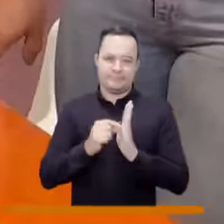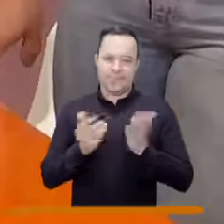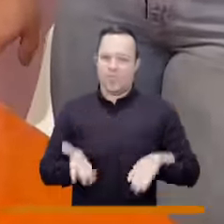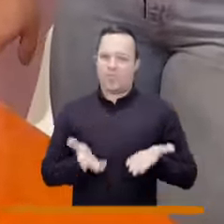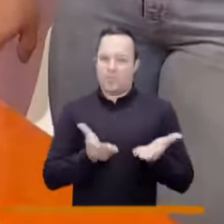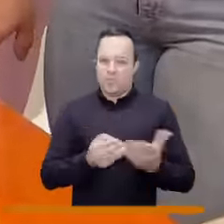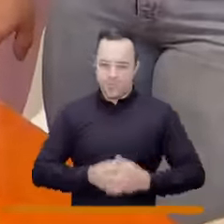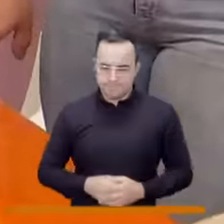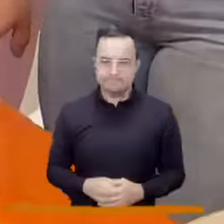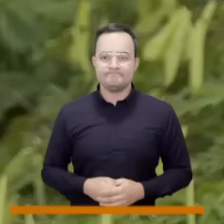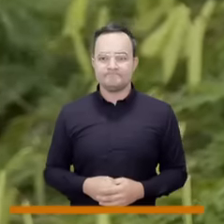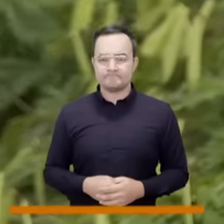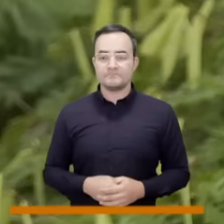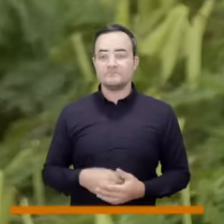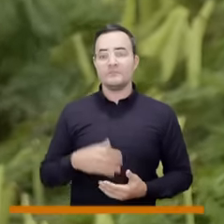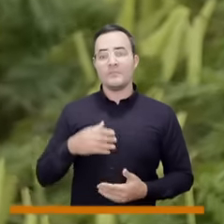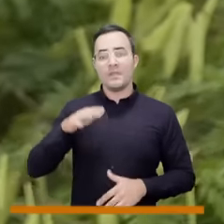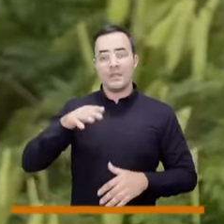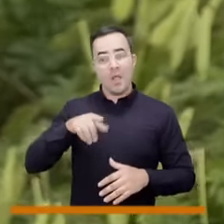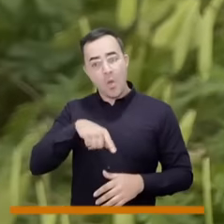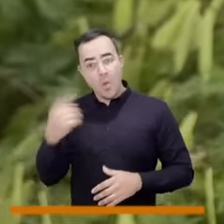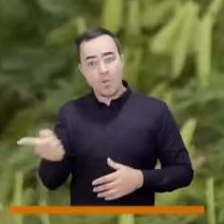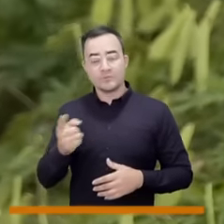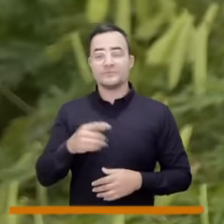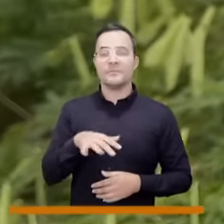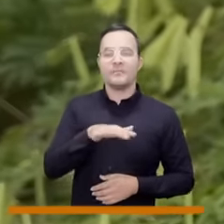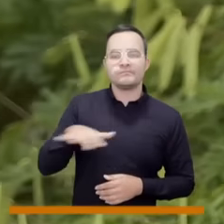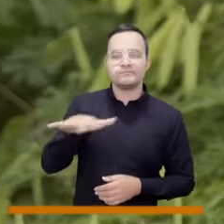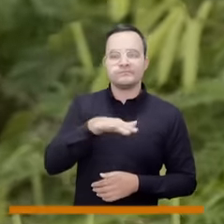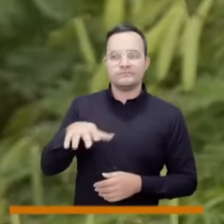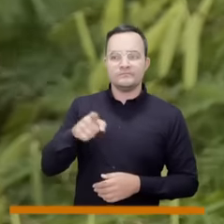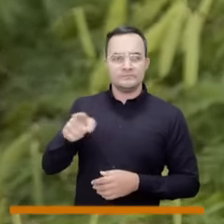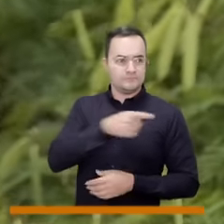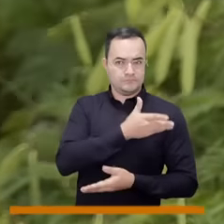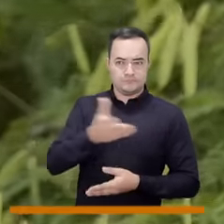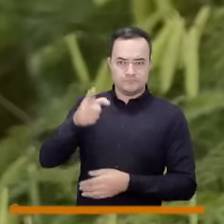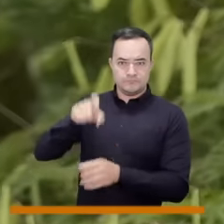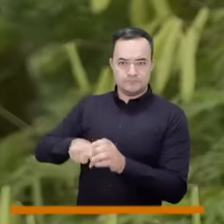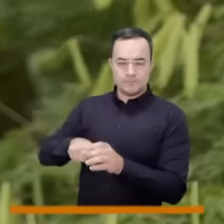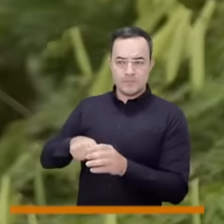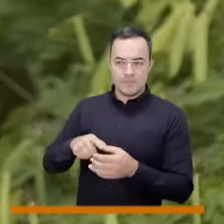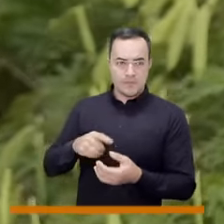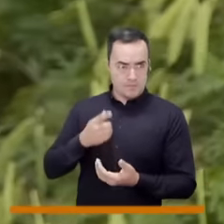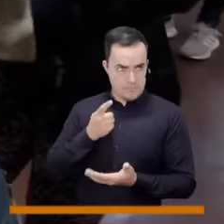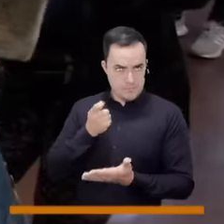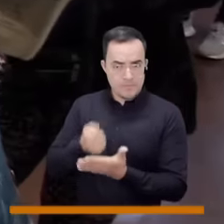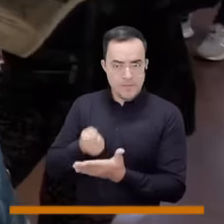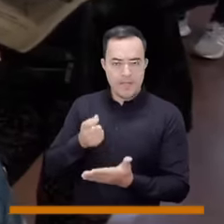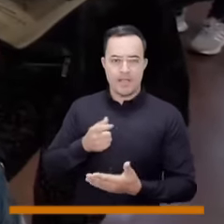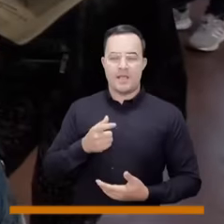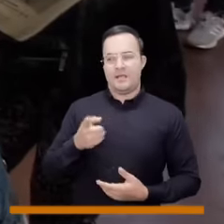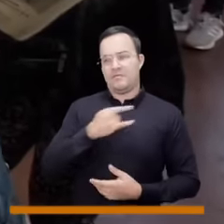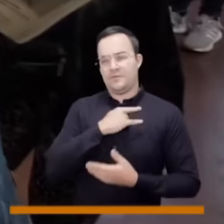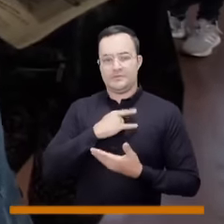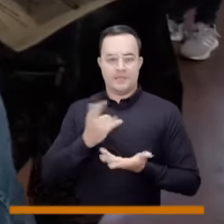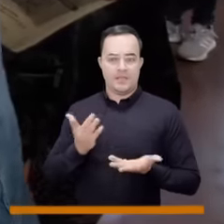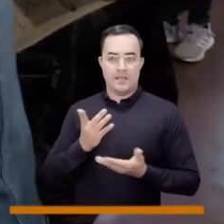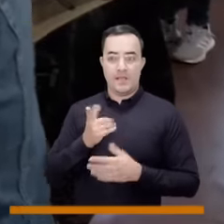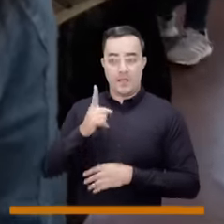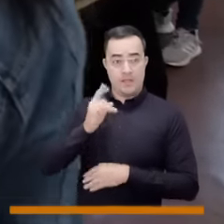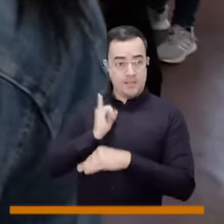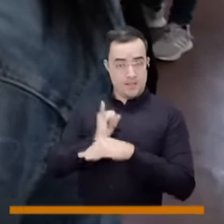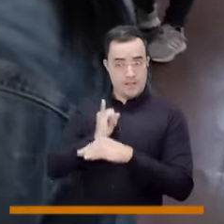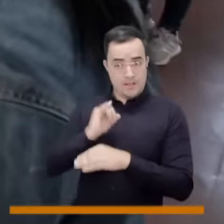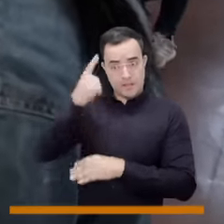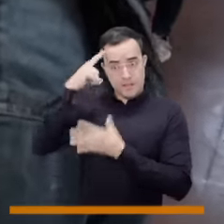en igualdad de condiciones y obviamente pues estrictamente establecido en el concurso abierto, descuento de un 10% en